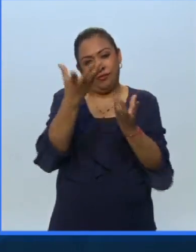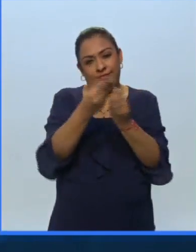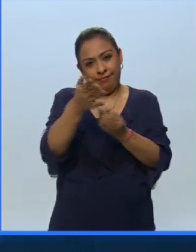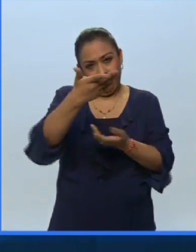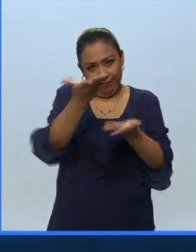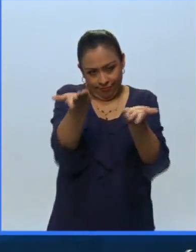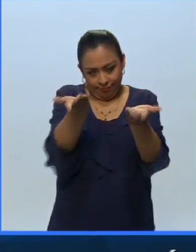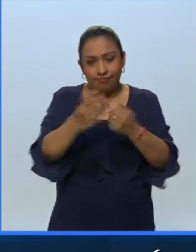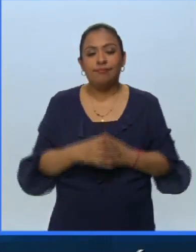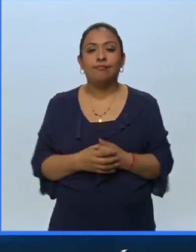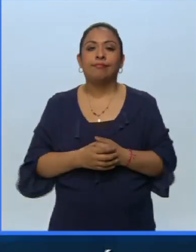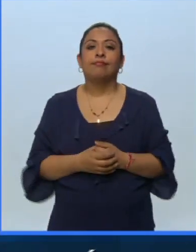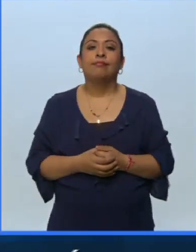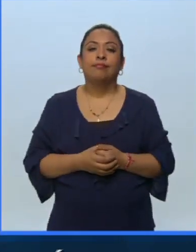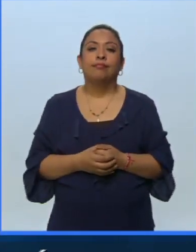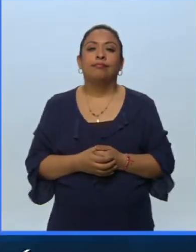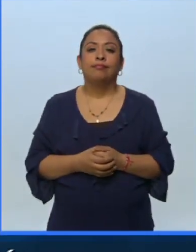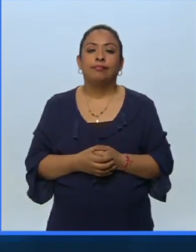ustedes.